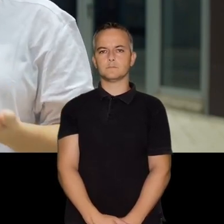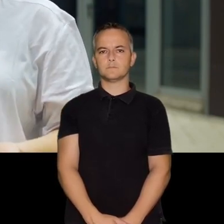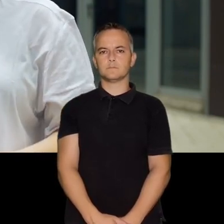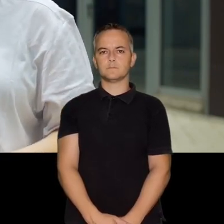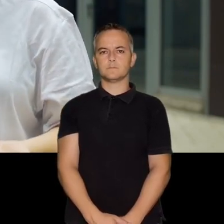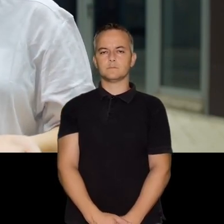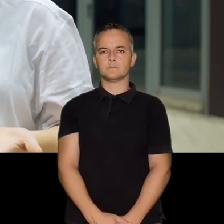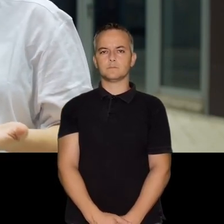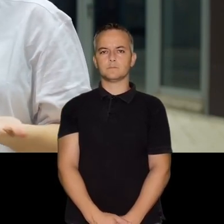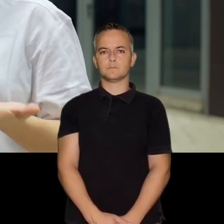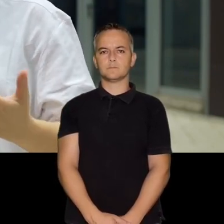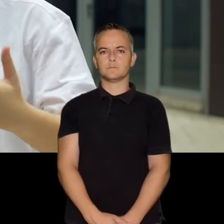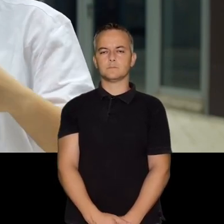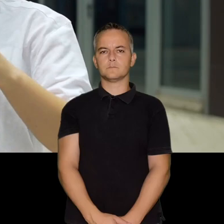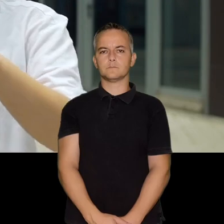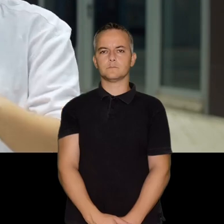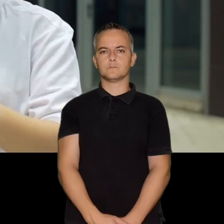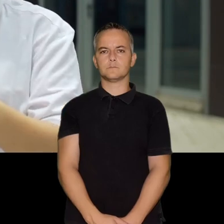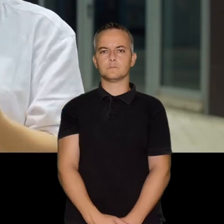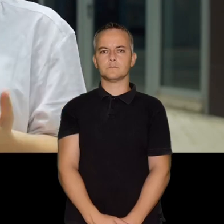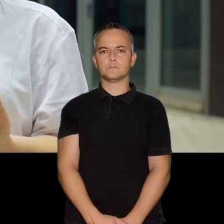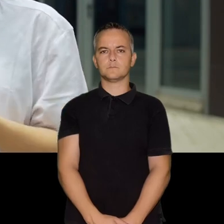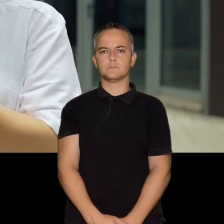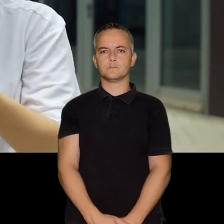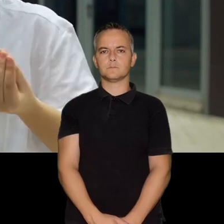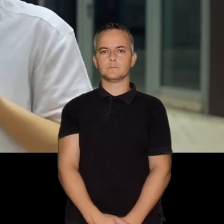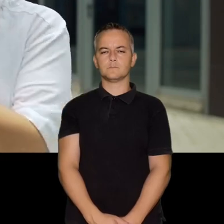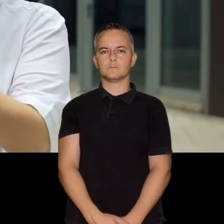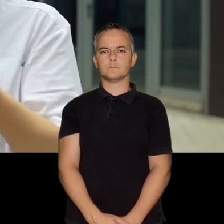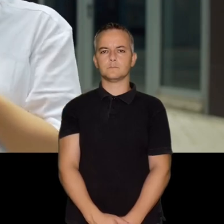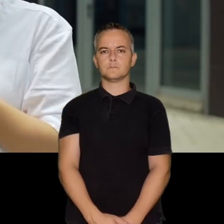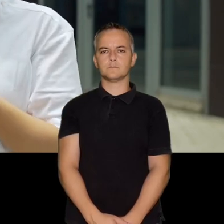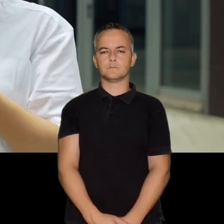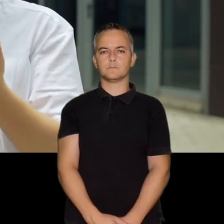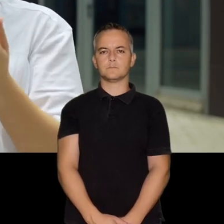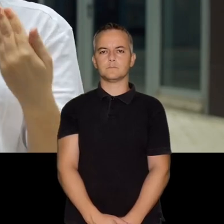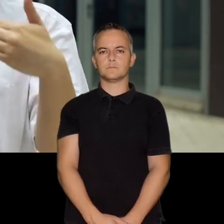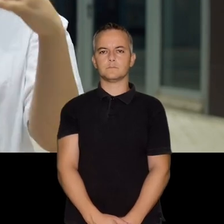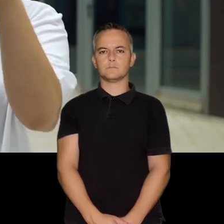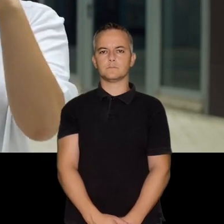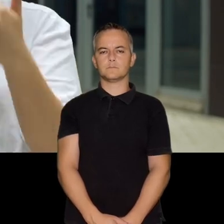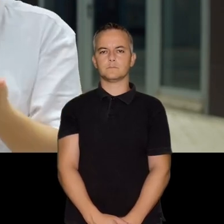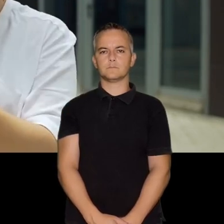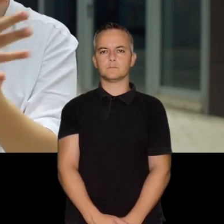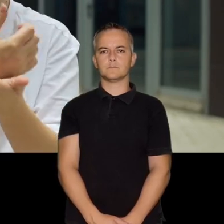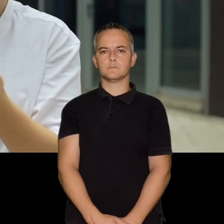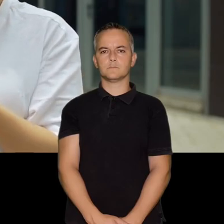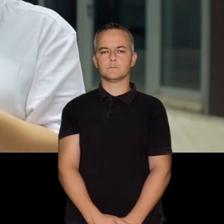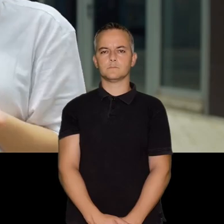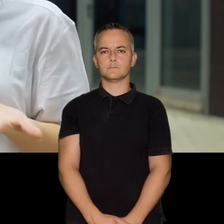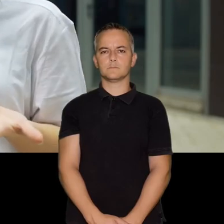completamente accesible. Yo estoy dentro de una afición que me gusta, la compañía, el grupo,